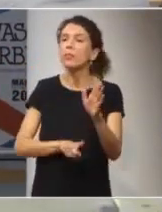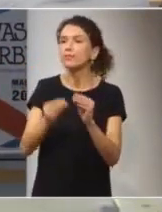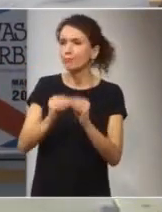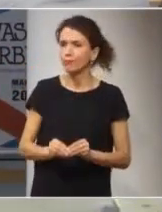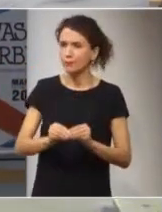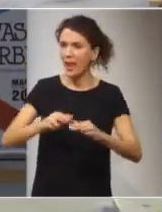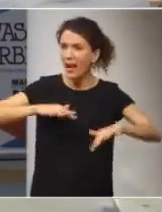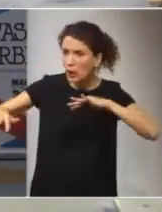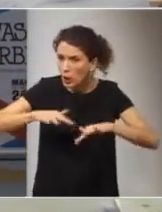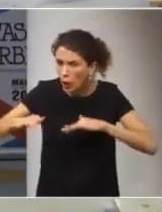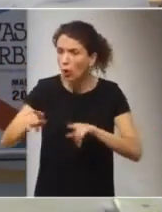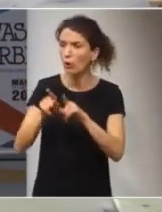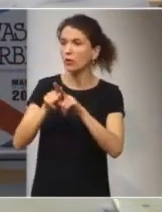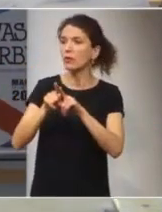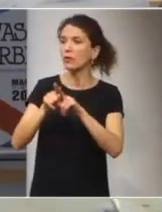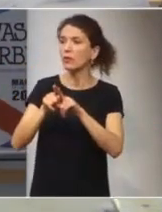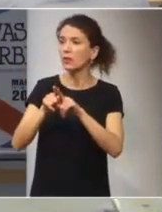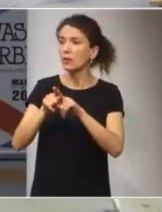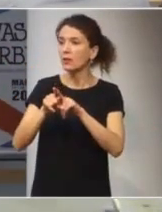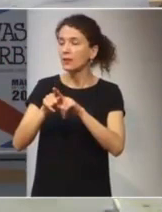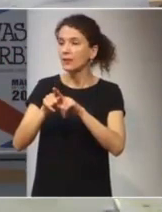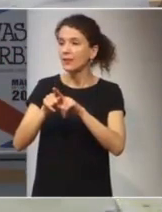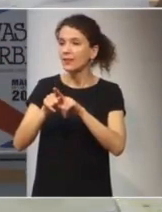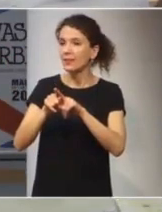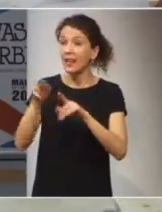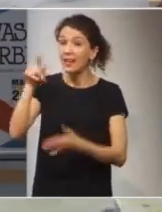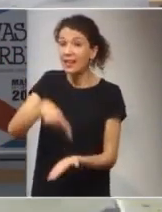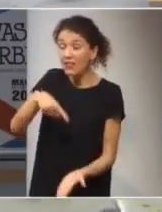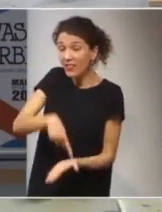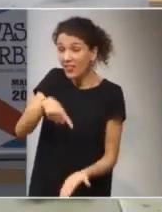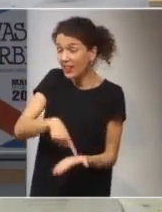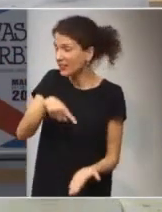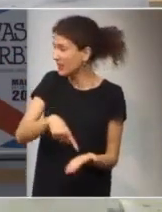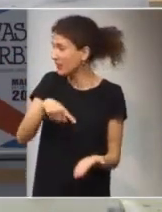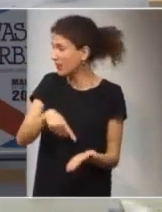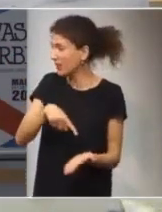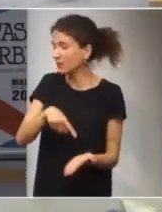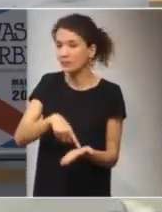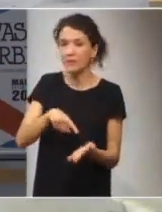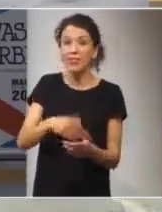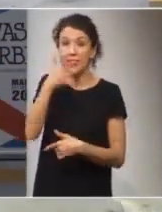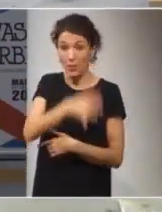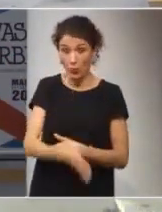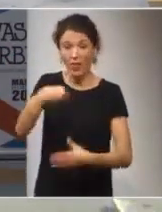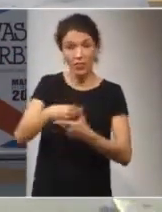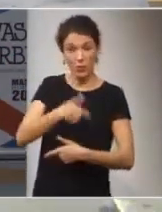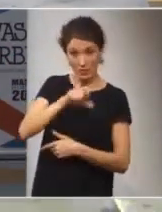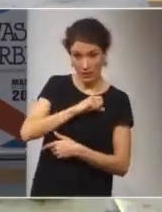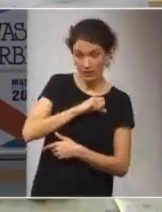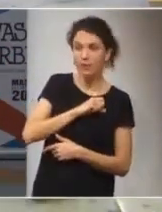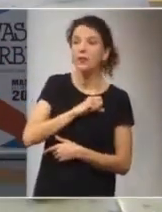acciones reinvindicativas de denuncia en España,